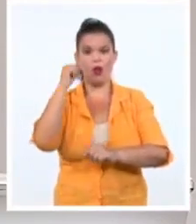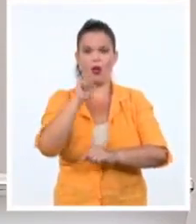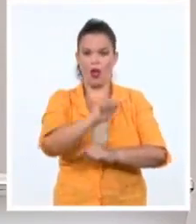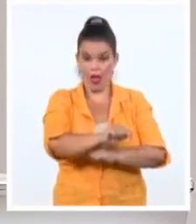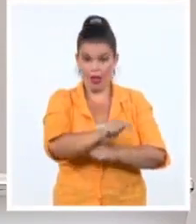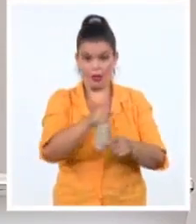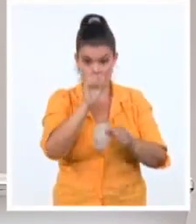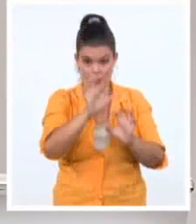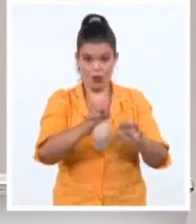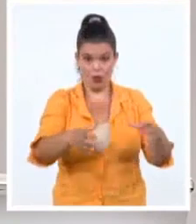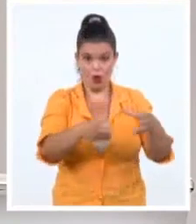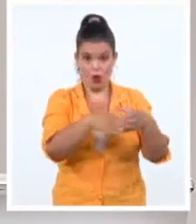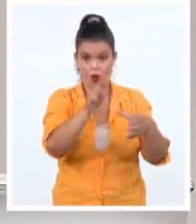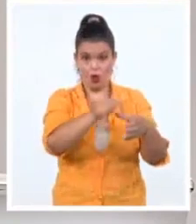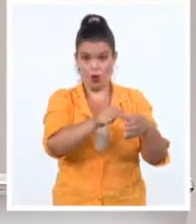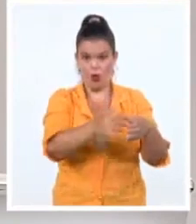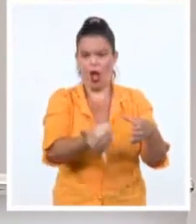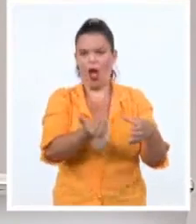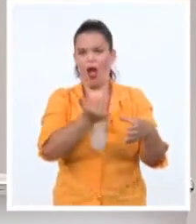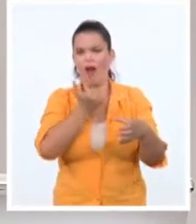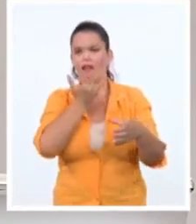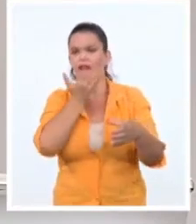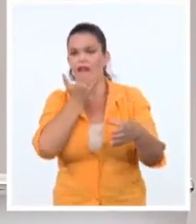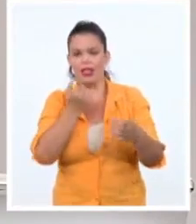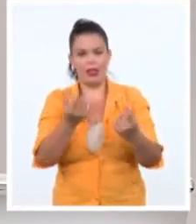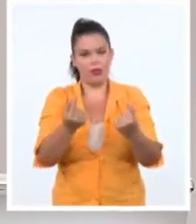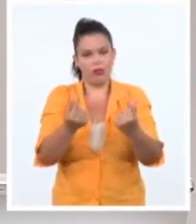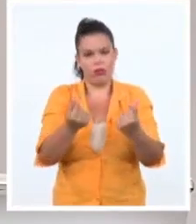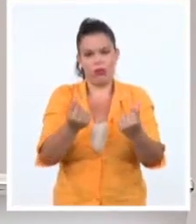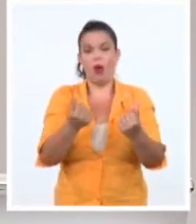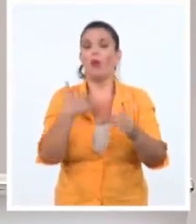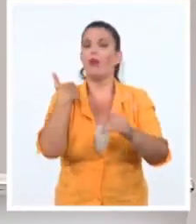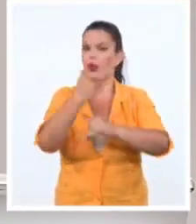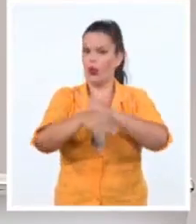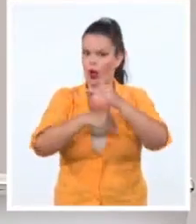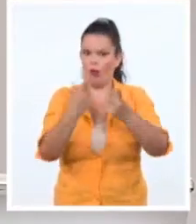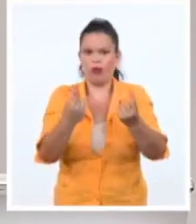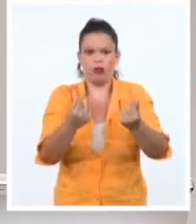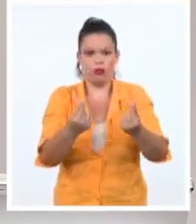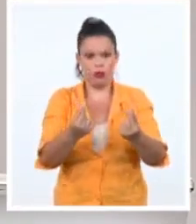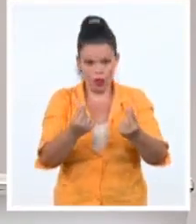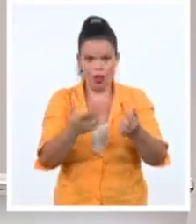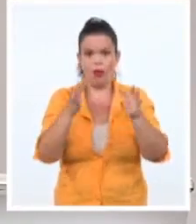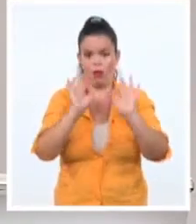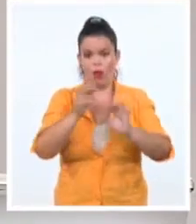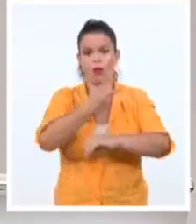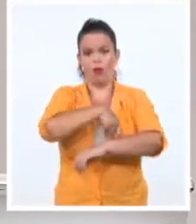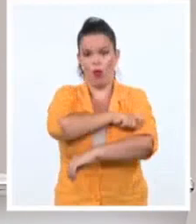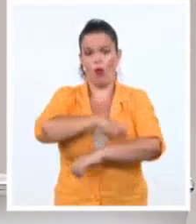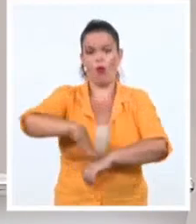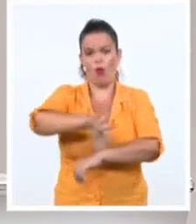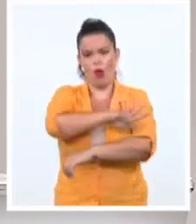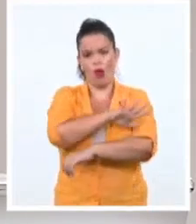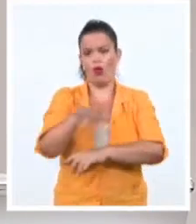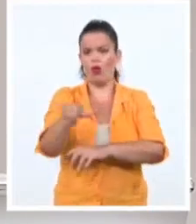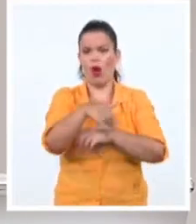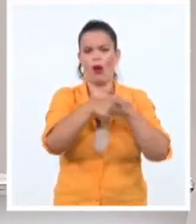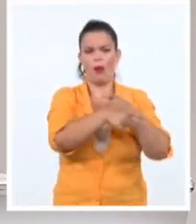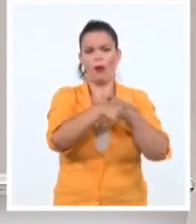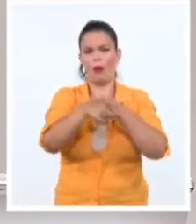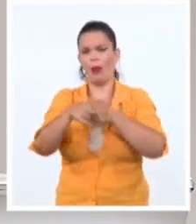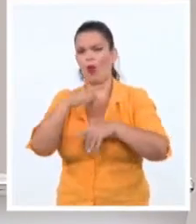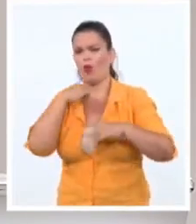económicos a la sociedad venezolana y numerosos daños humanos. Hay un informe